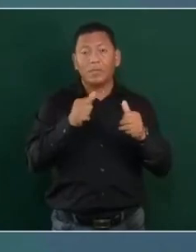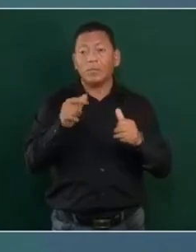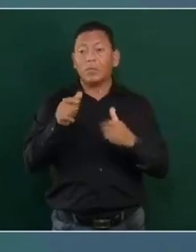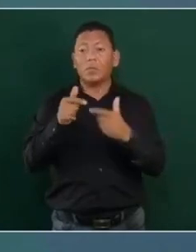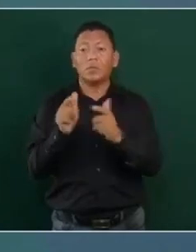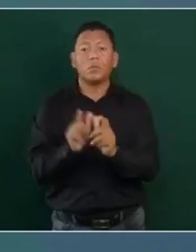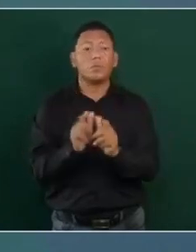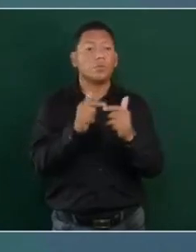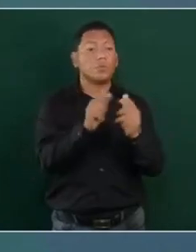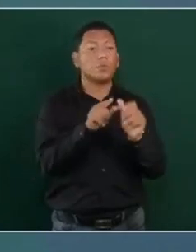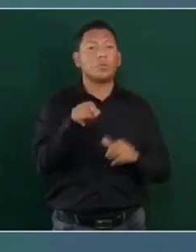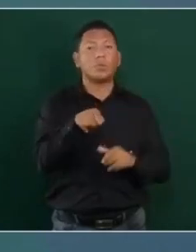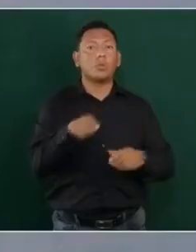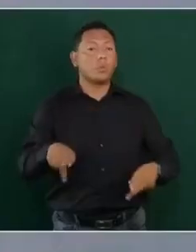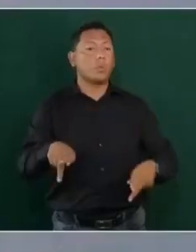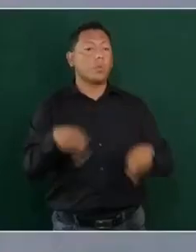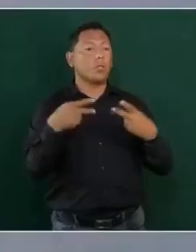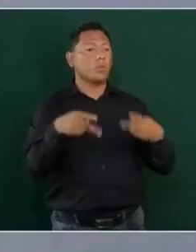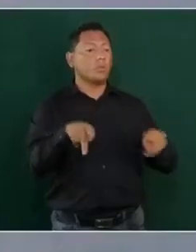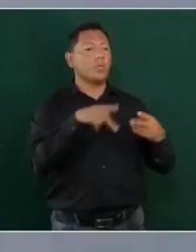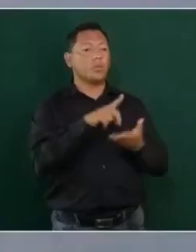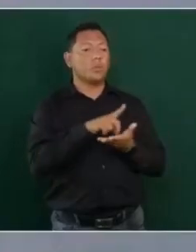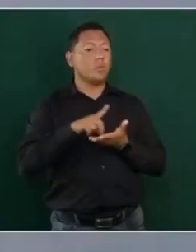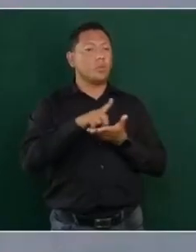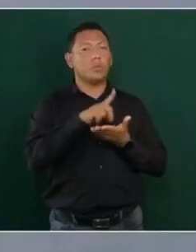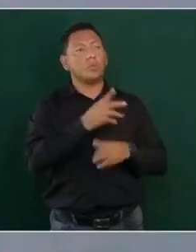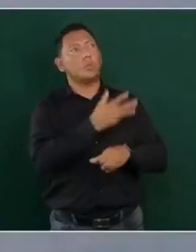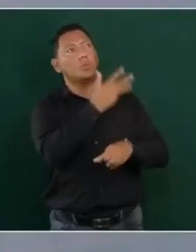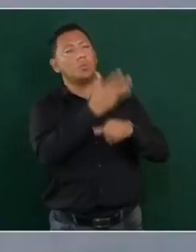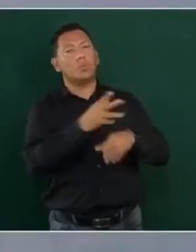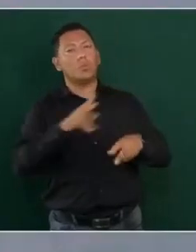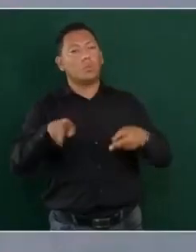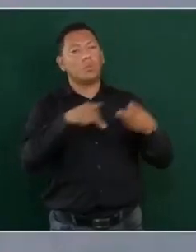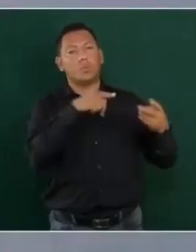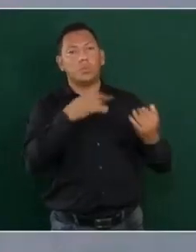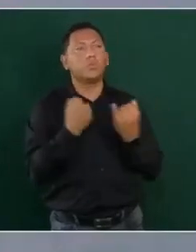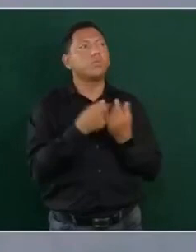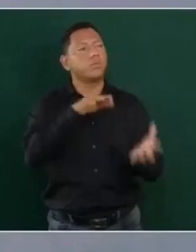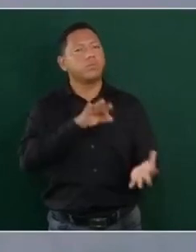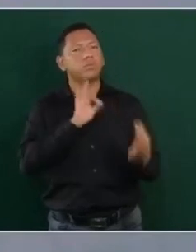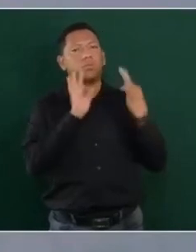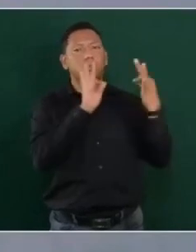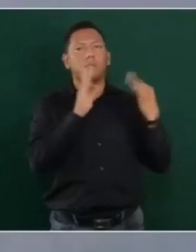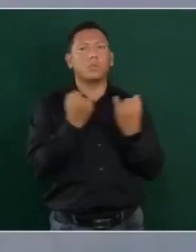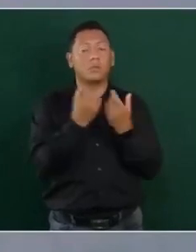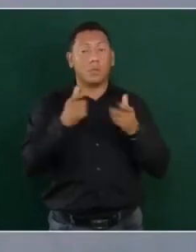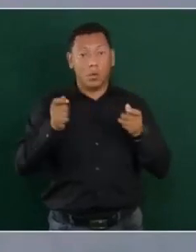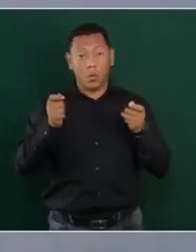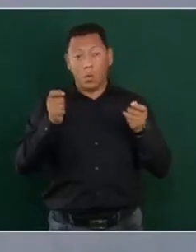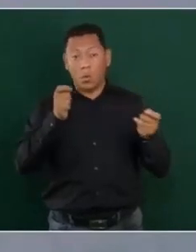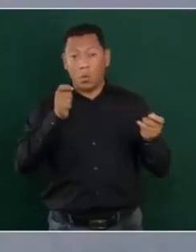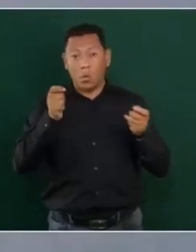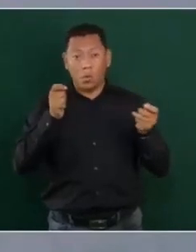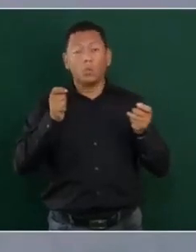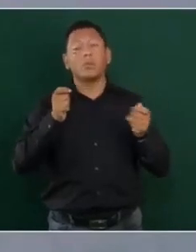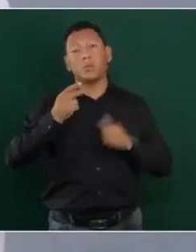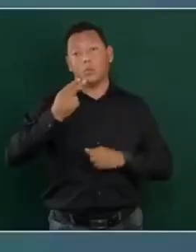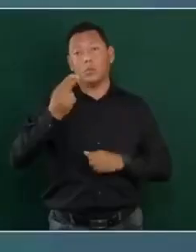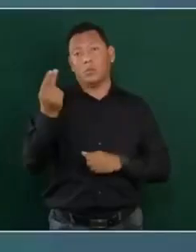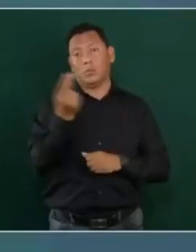bandas, distribuyen la droga en Estados Unidos y controlar el